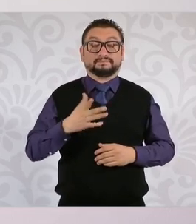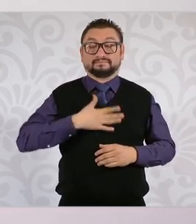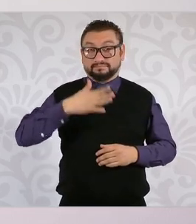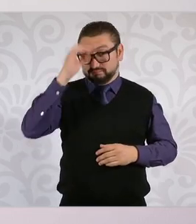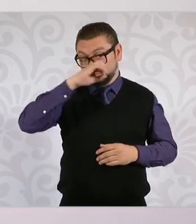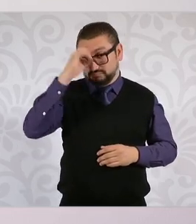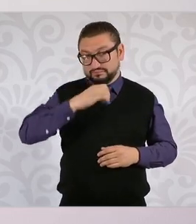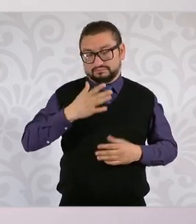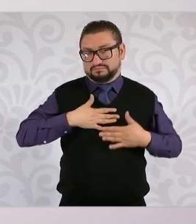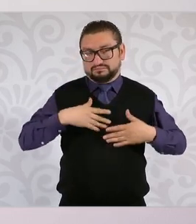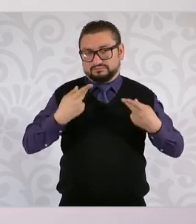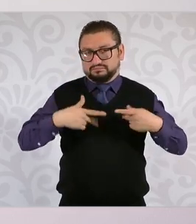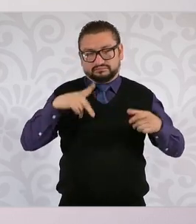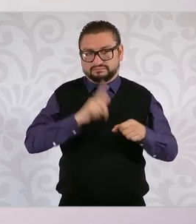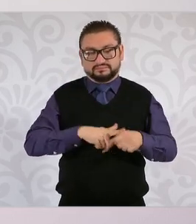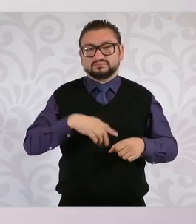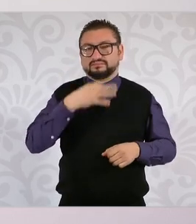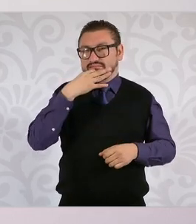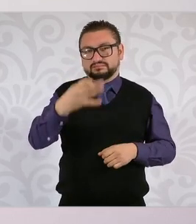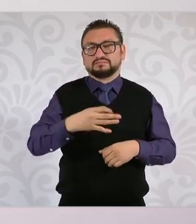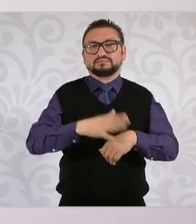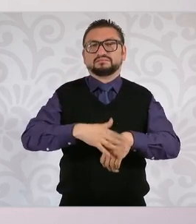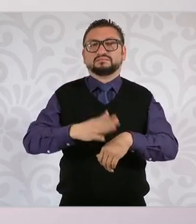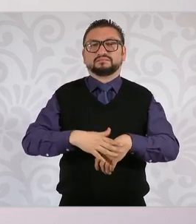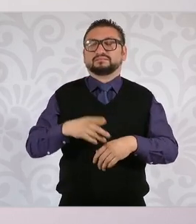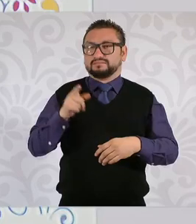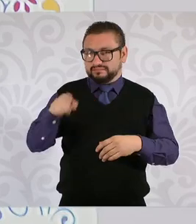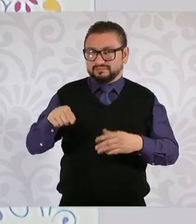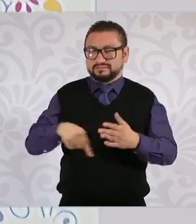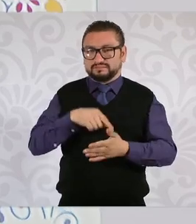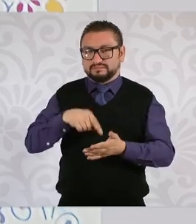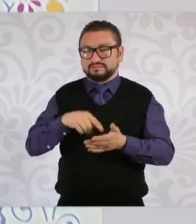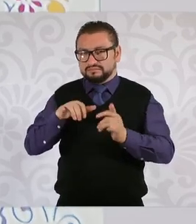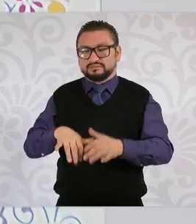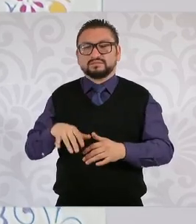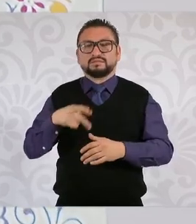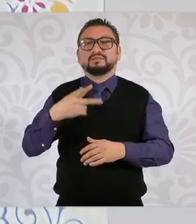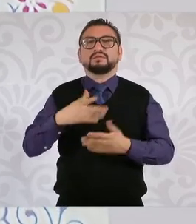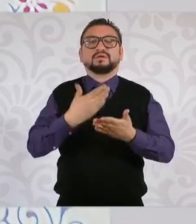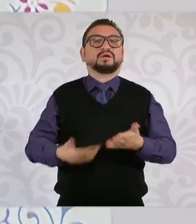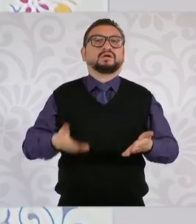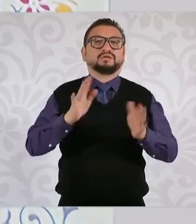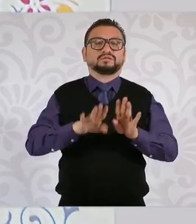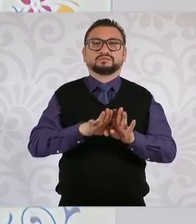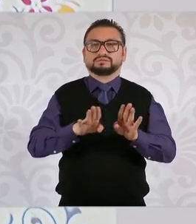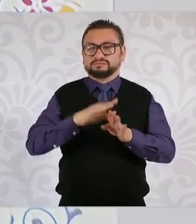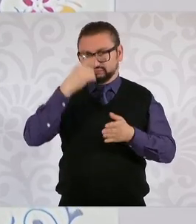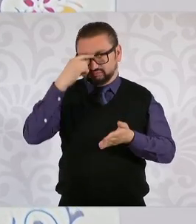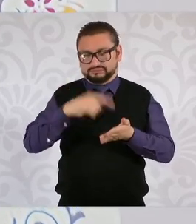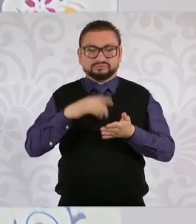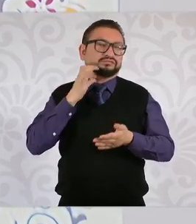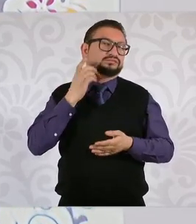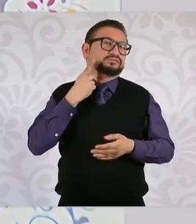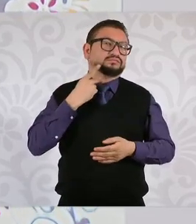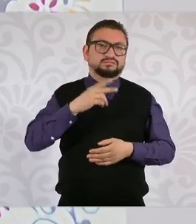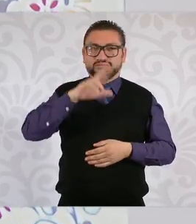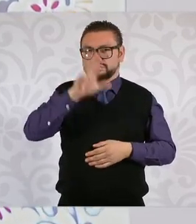opinión muy personal es que además de estar ahí, creo que ahora las sesiones son martes y miércoles.